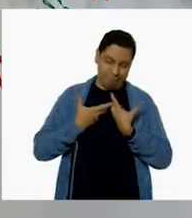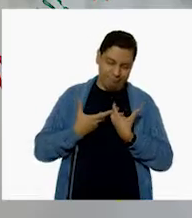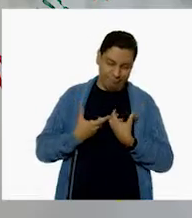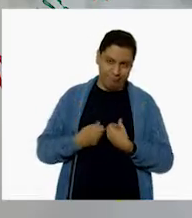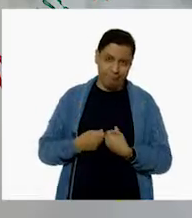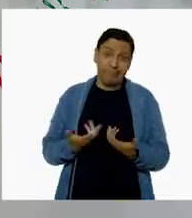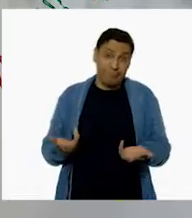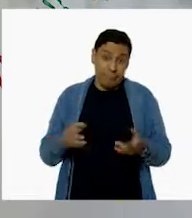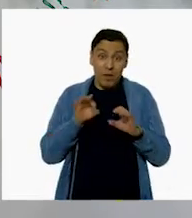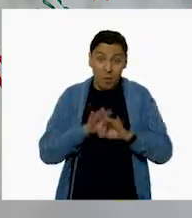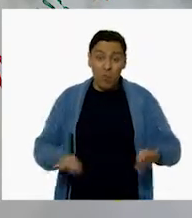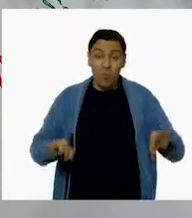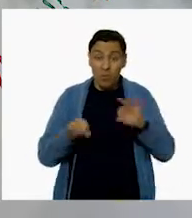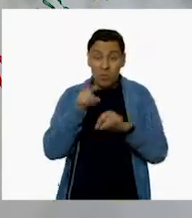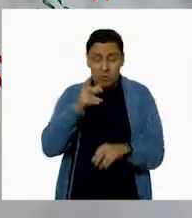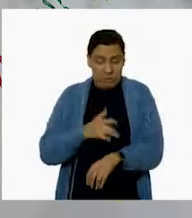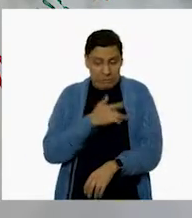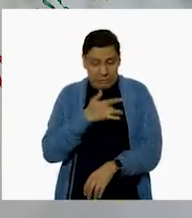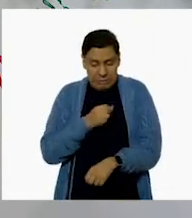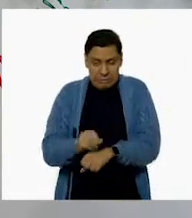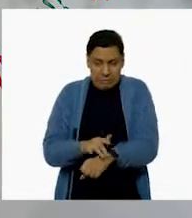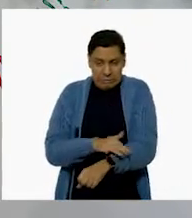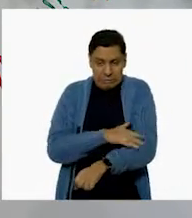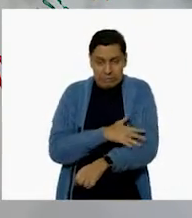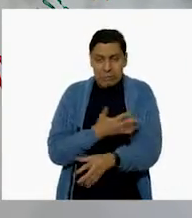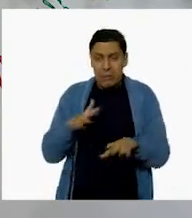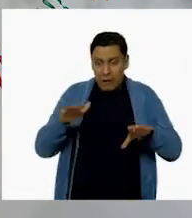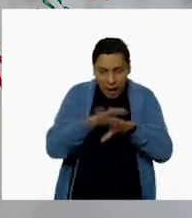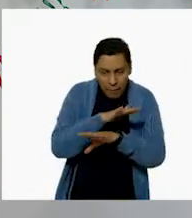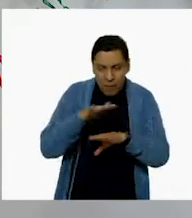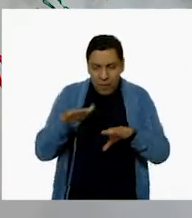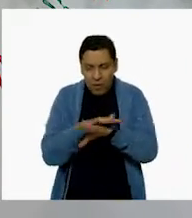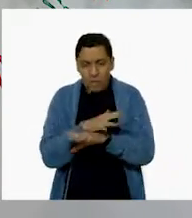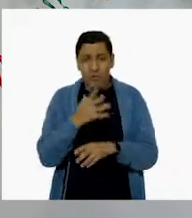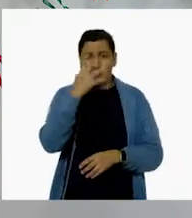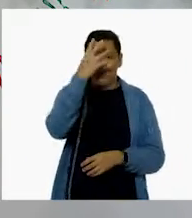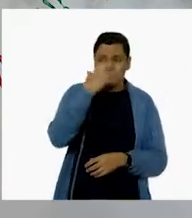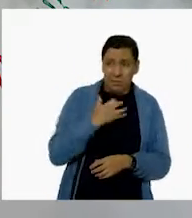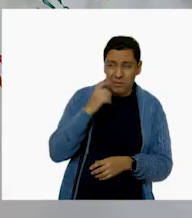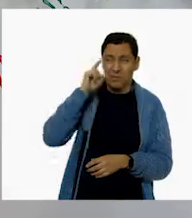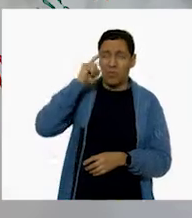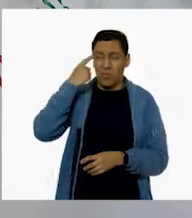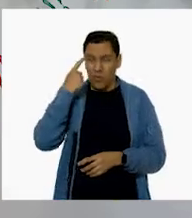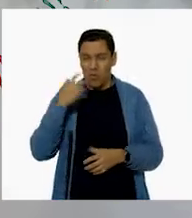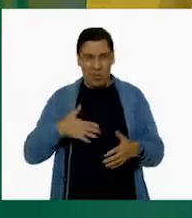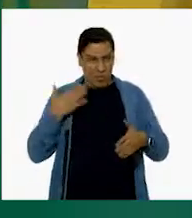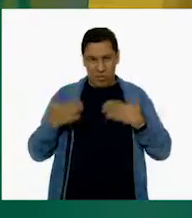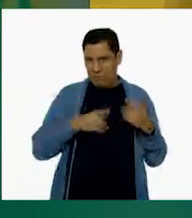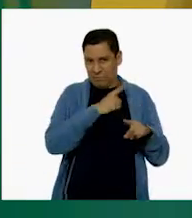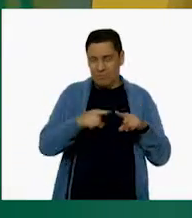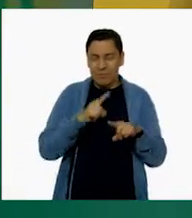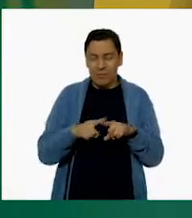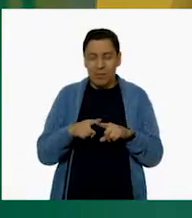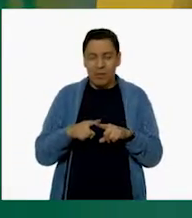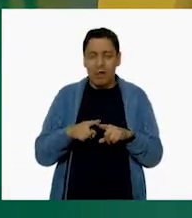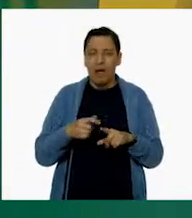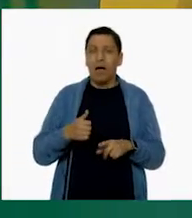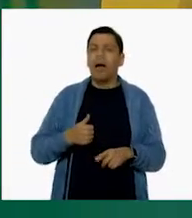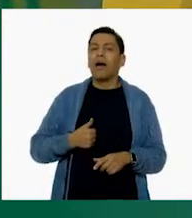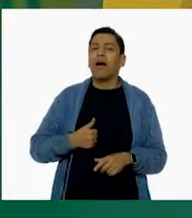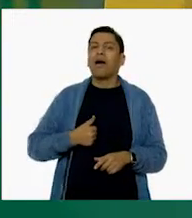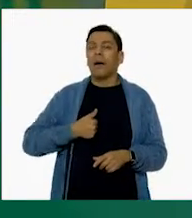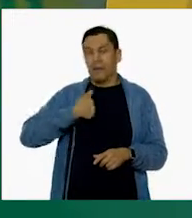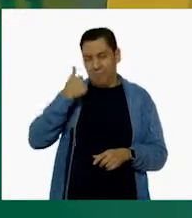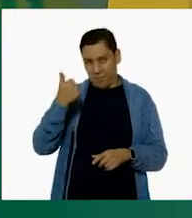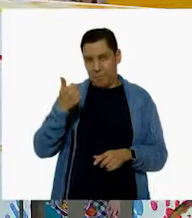sobre cómo pueden hacer para ocuparlas justamente a su beneficio. ¡Wow! Oye, Jorge,